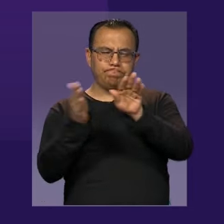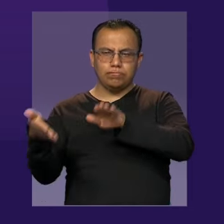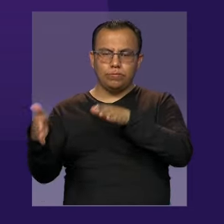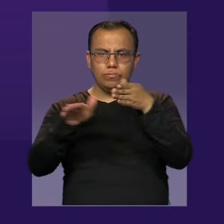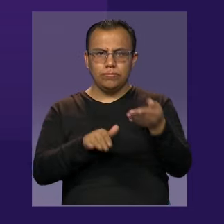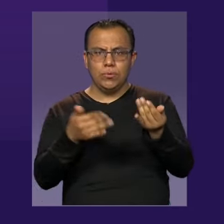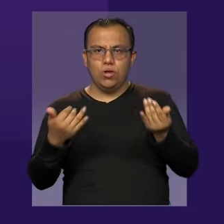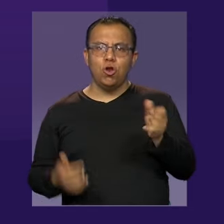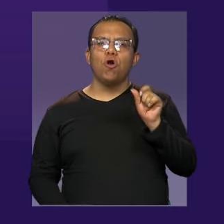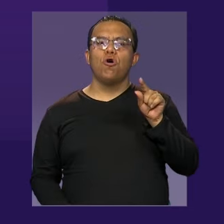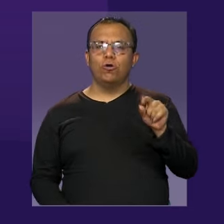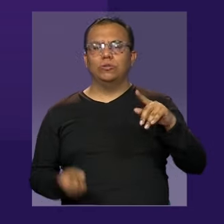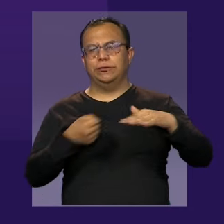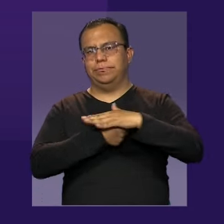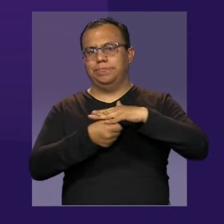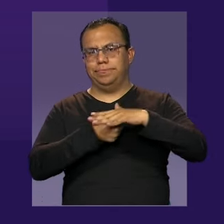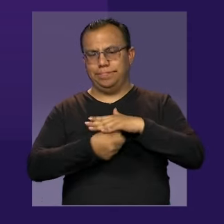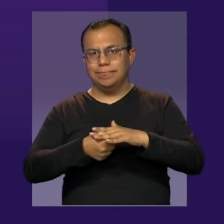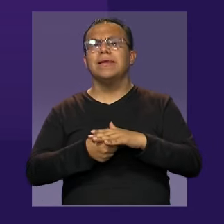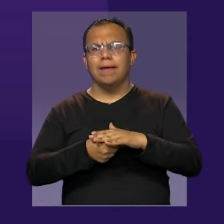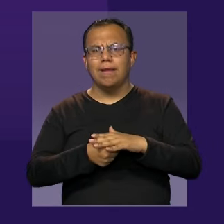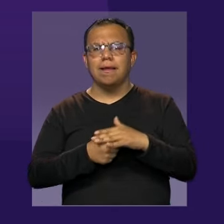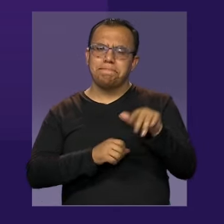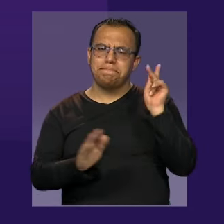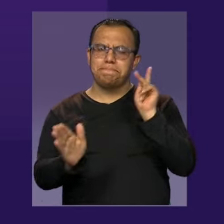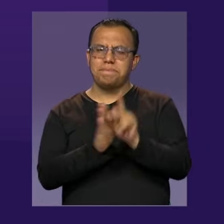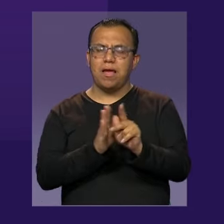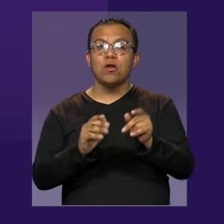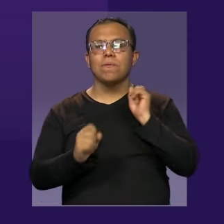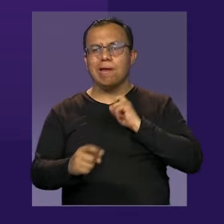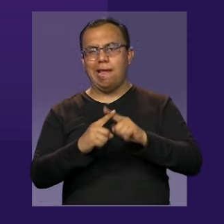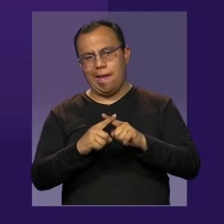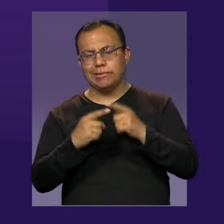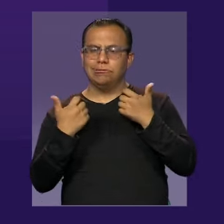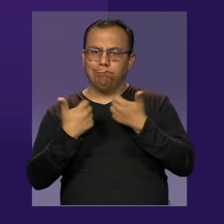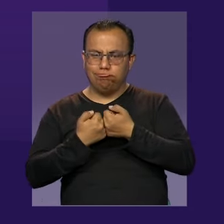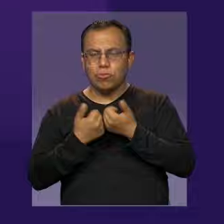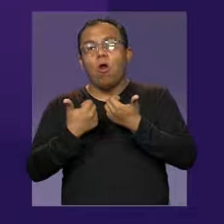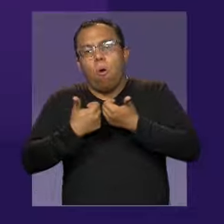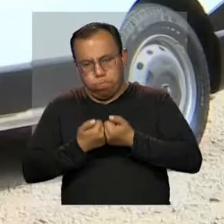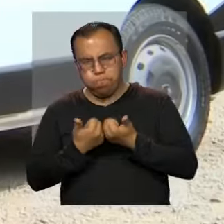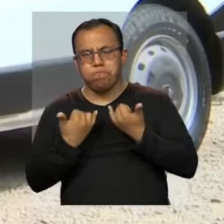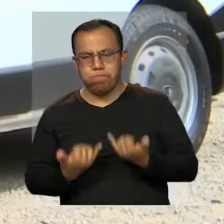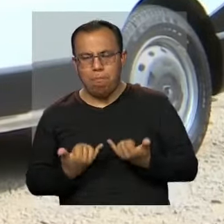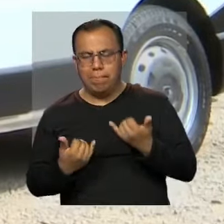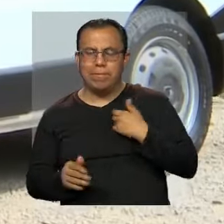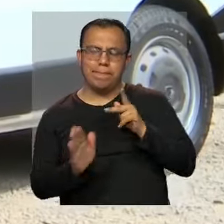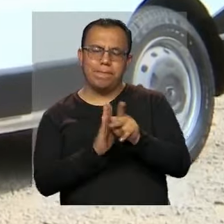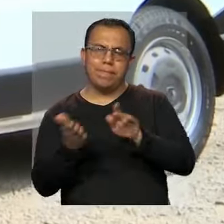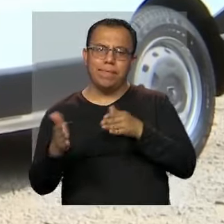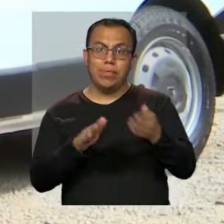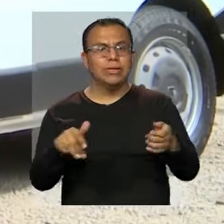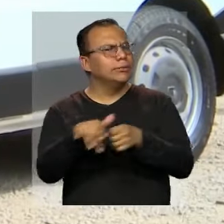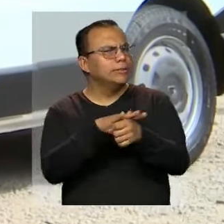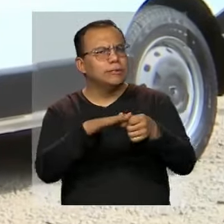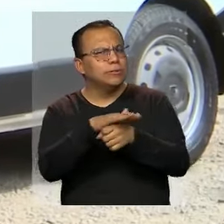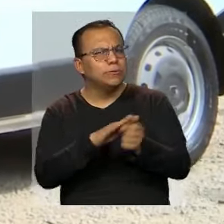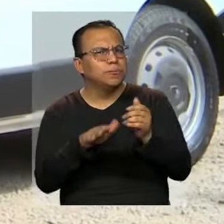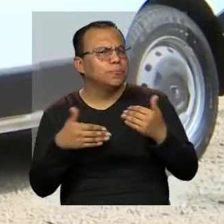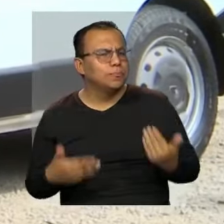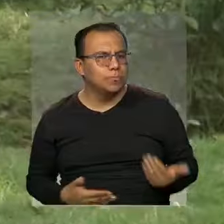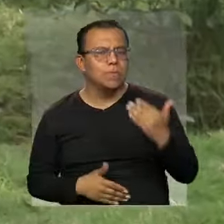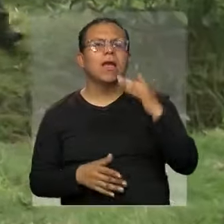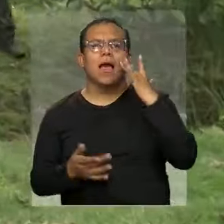en donde 11 de los casos habrían sido asesinadas por su pareja o expareja sentimental. La mayoría de los hechos fueron